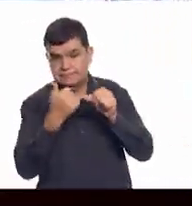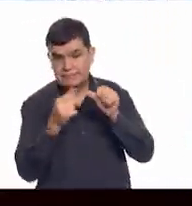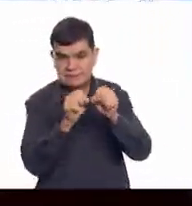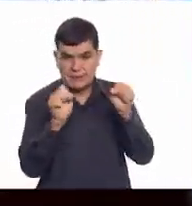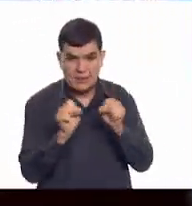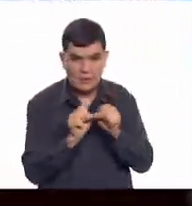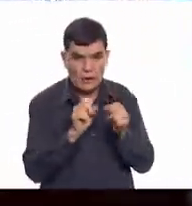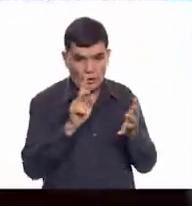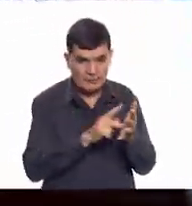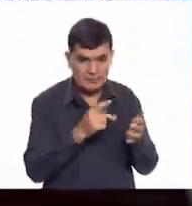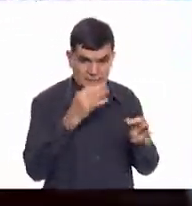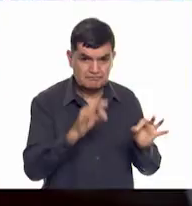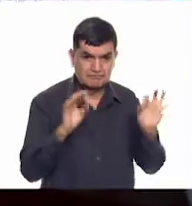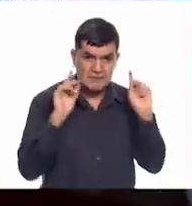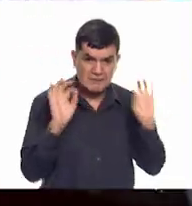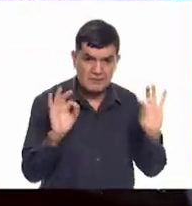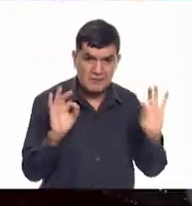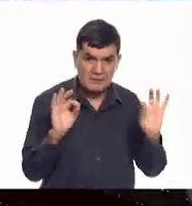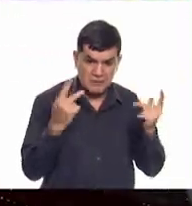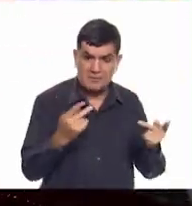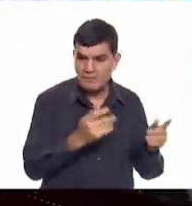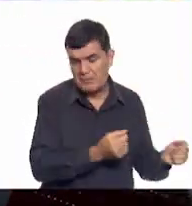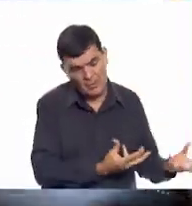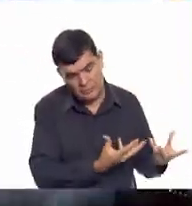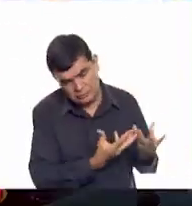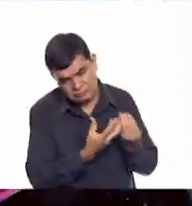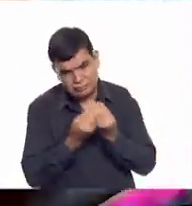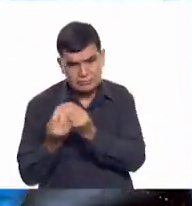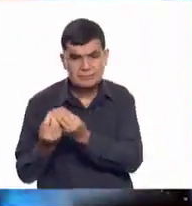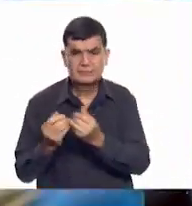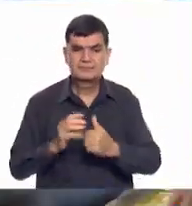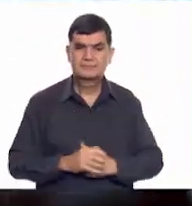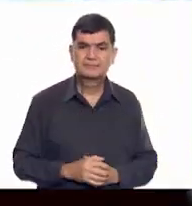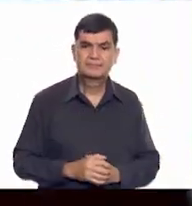Me parece muy bien. ¿Estás listo? Listo. ¡Vámonos! ¡Vámonos!